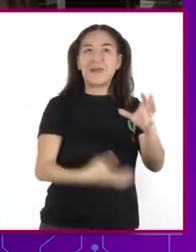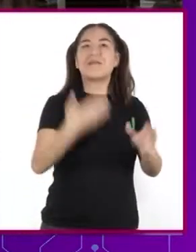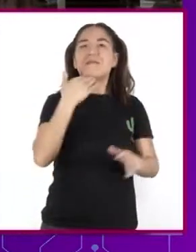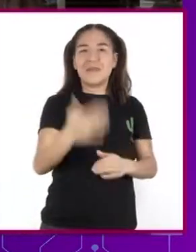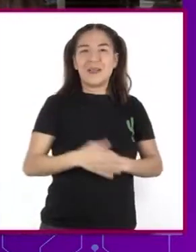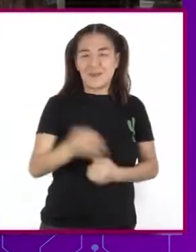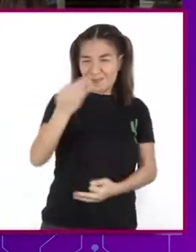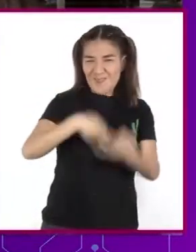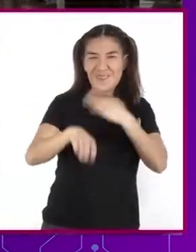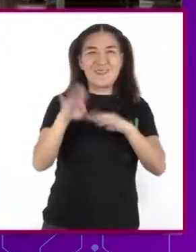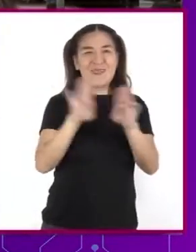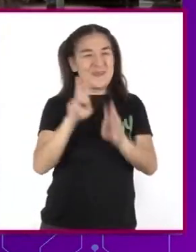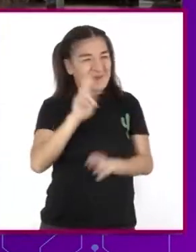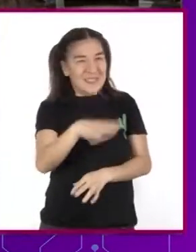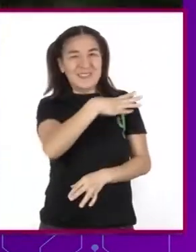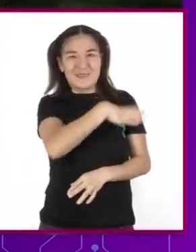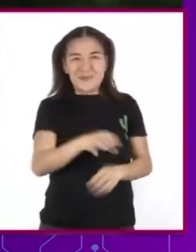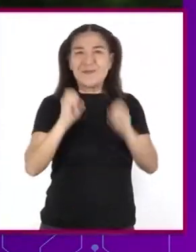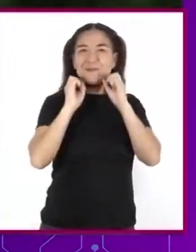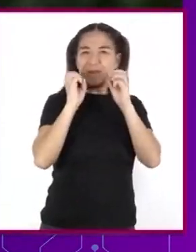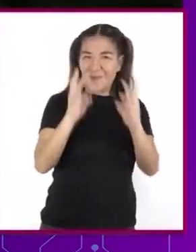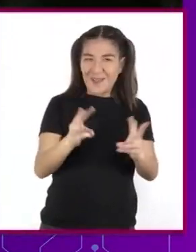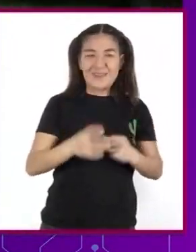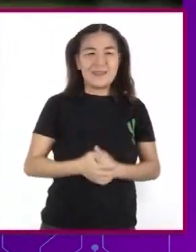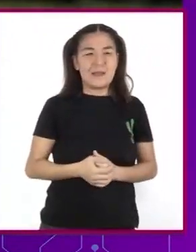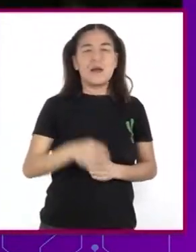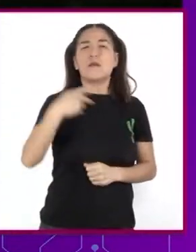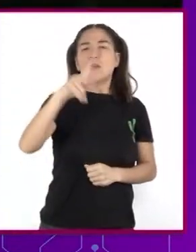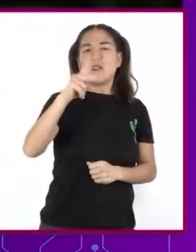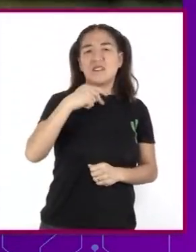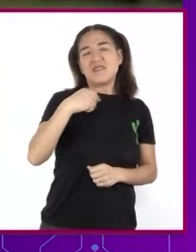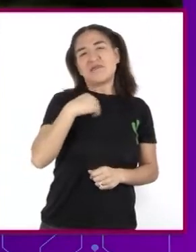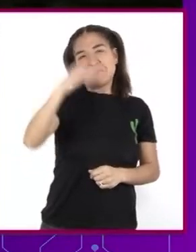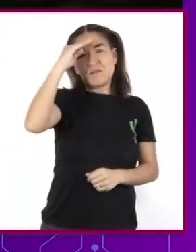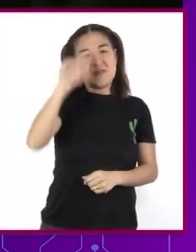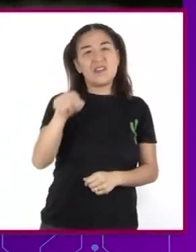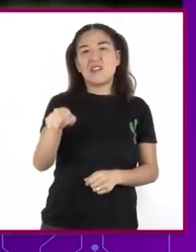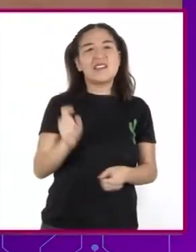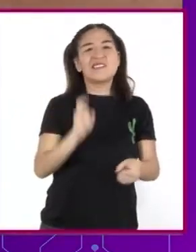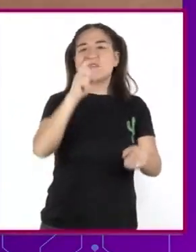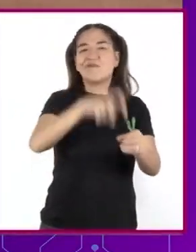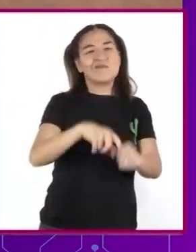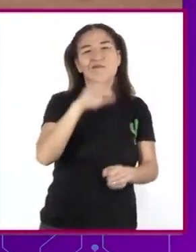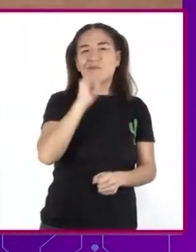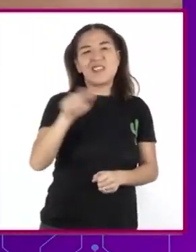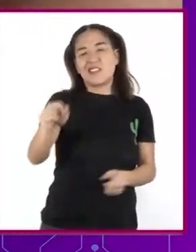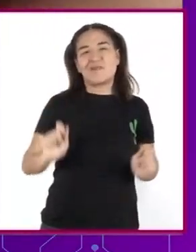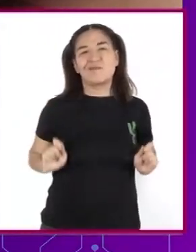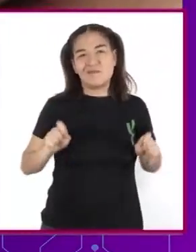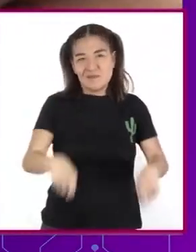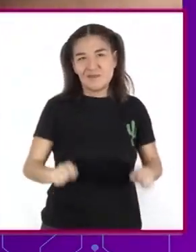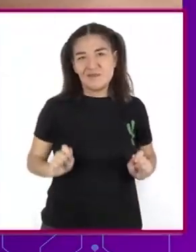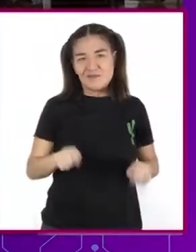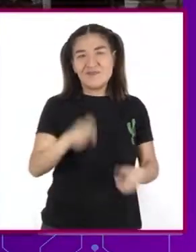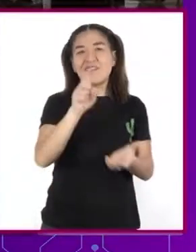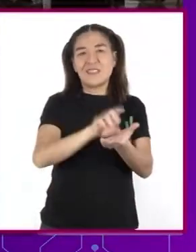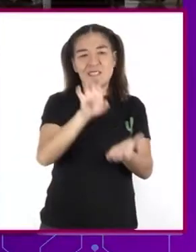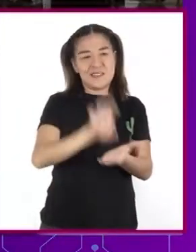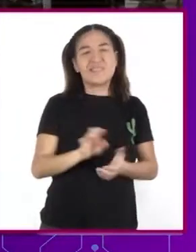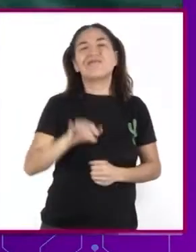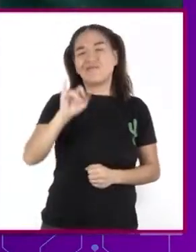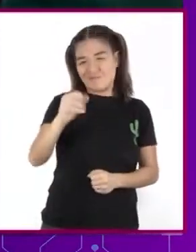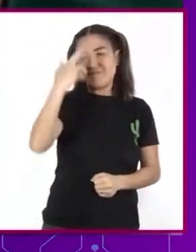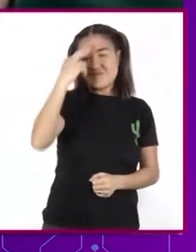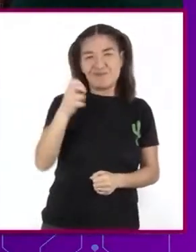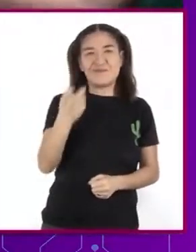realmente muy sorprendidos ¡Guau! Pero adivino No lo admitieron porque estaba en silla de ruedas Ajá No lo quisieron admitir